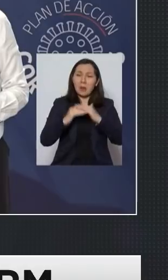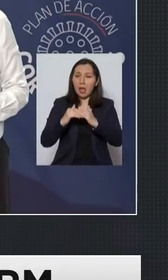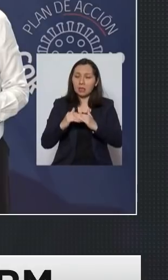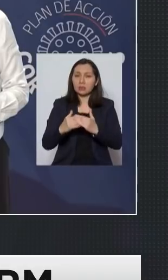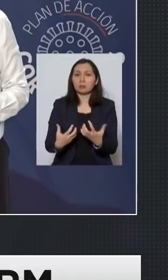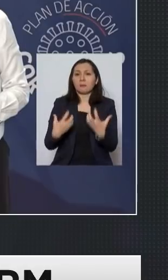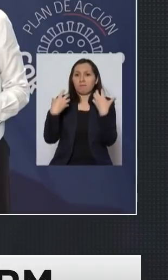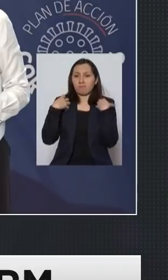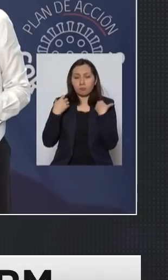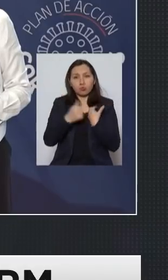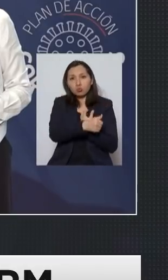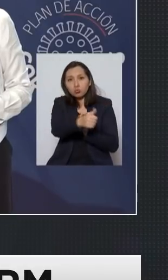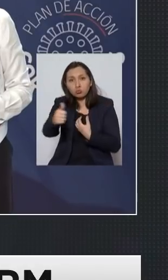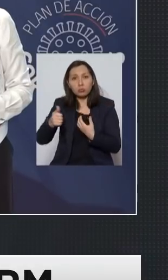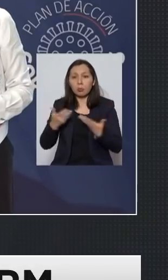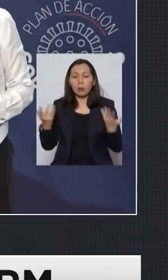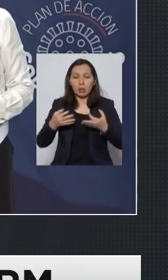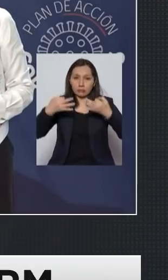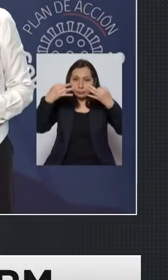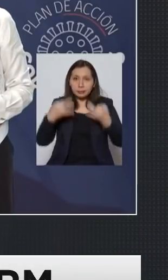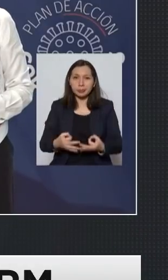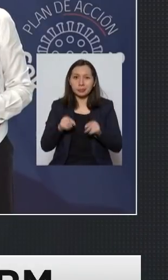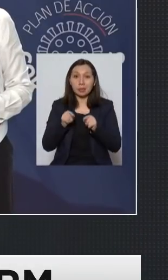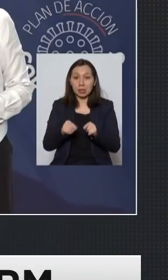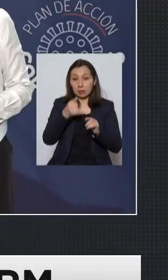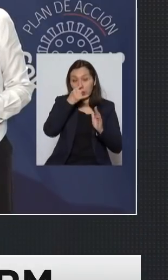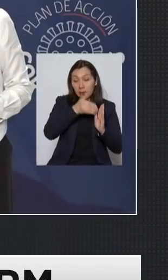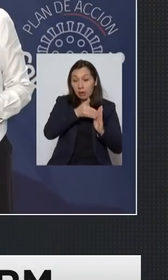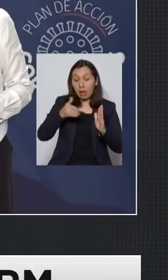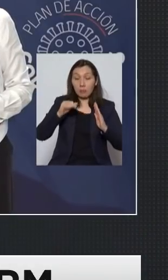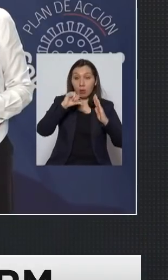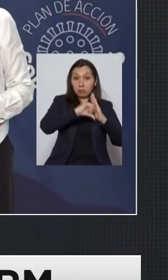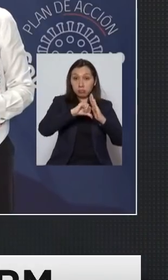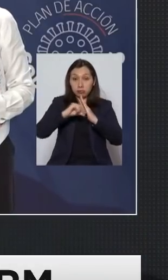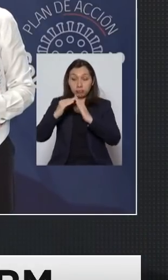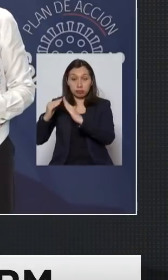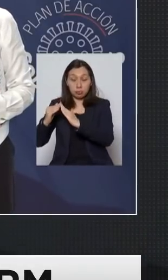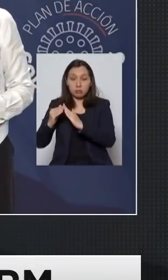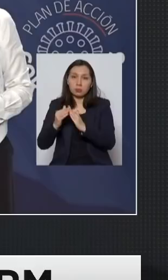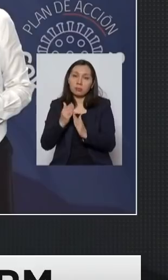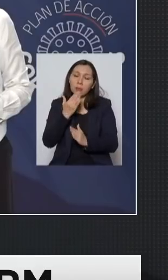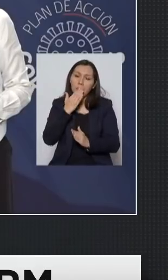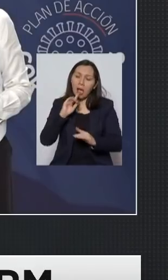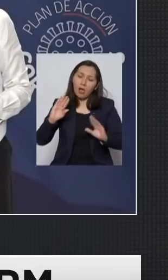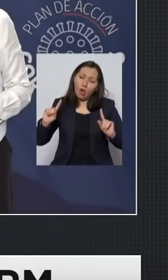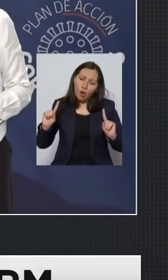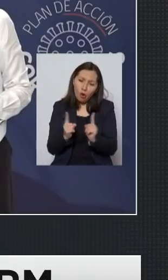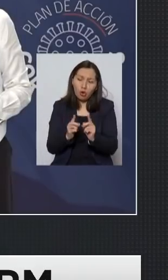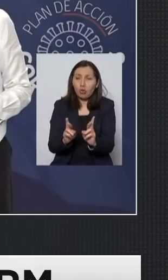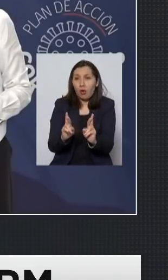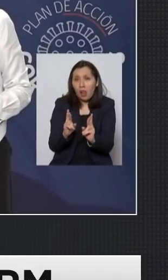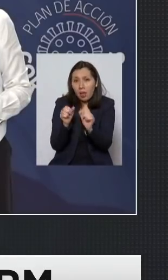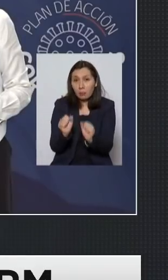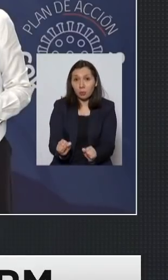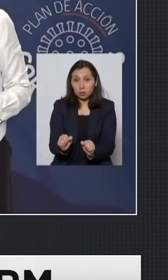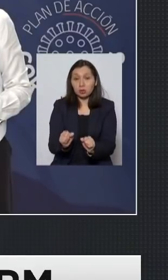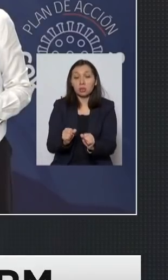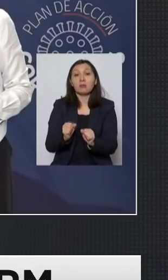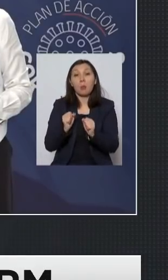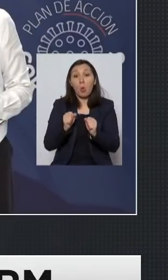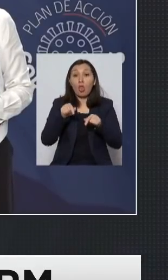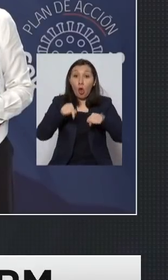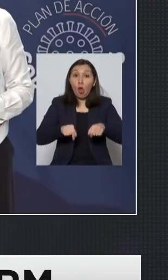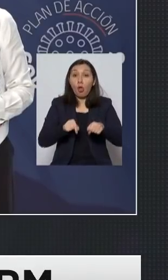todos para que efectivamente este periodo de confinamiento sea lo más breve posible como hemos podido